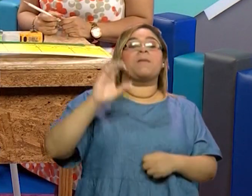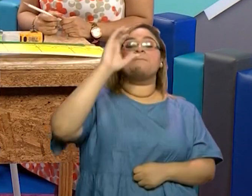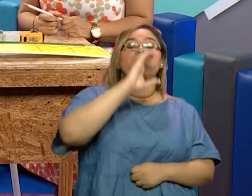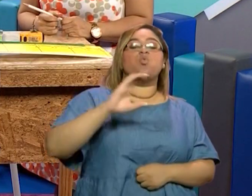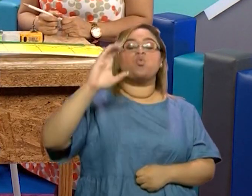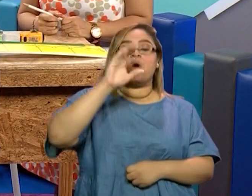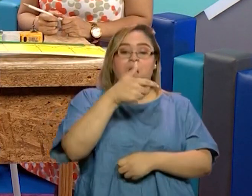y allí vamos a encontrar